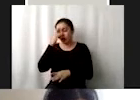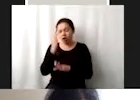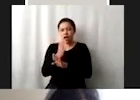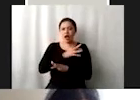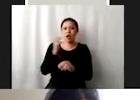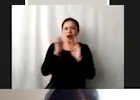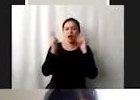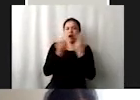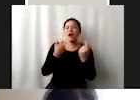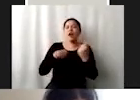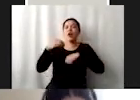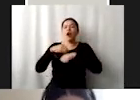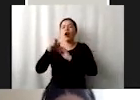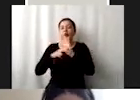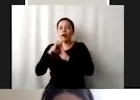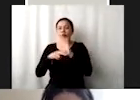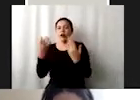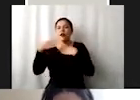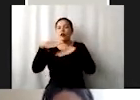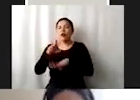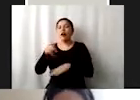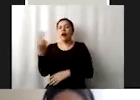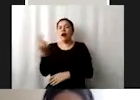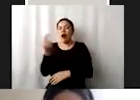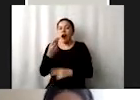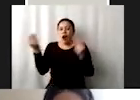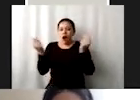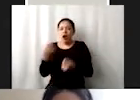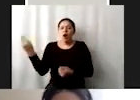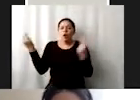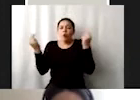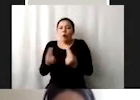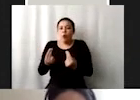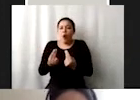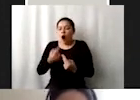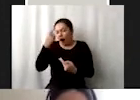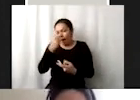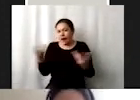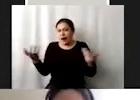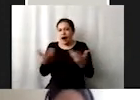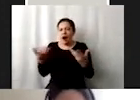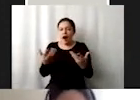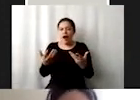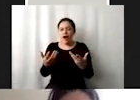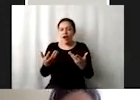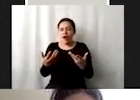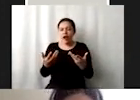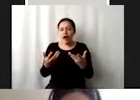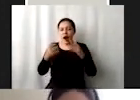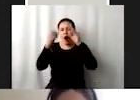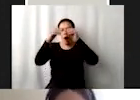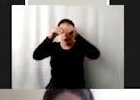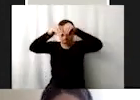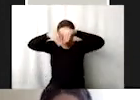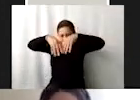puse un video sobre la necesidad urgente de hacer una reestructuración completa